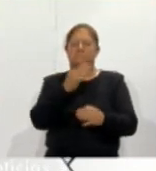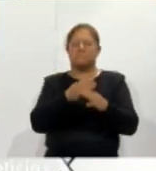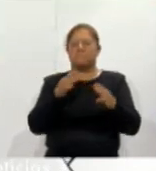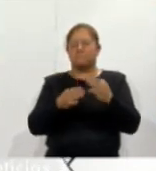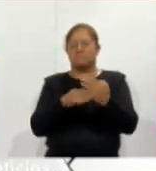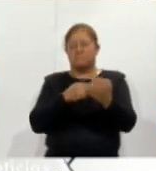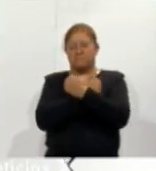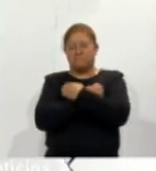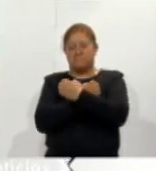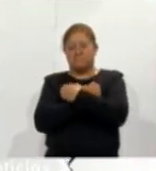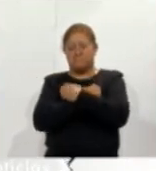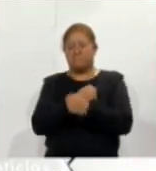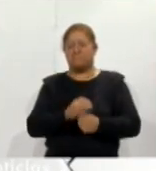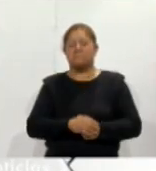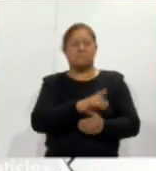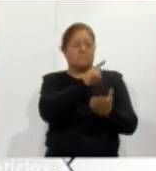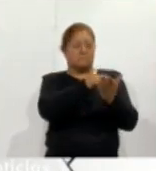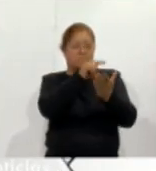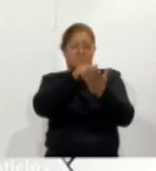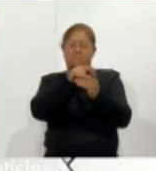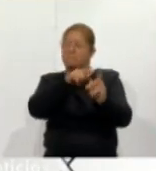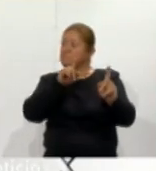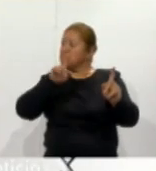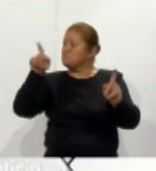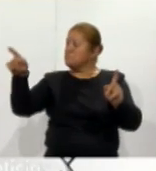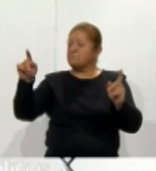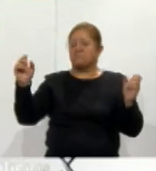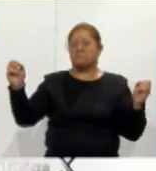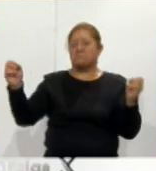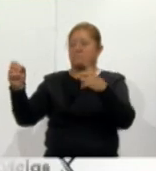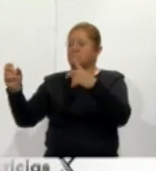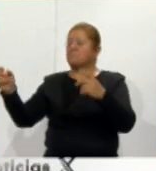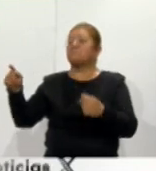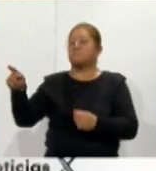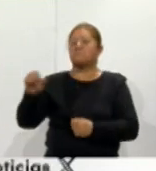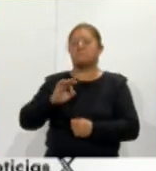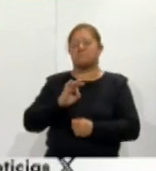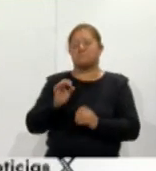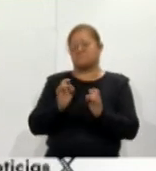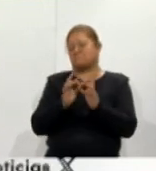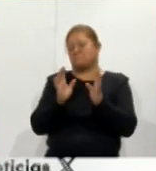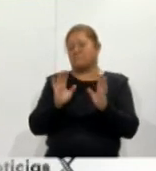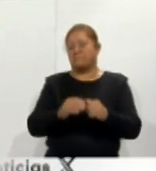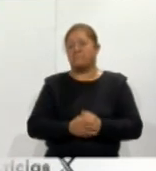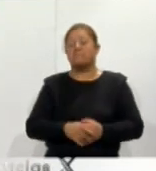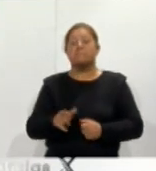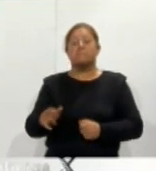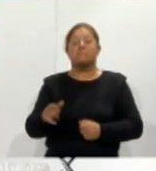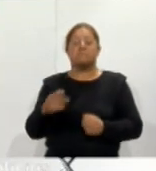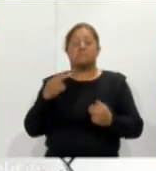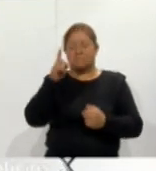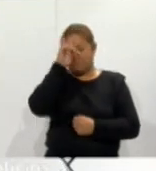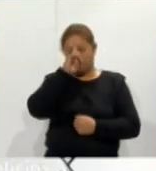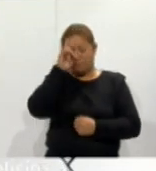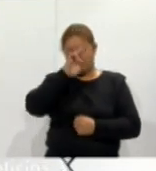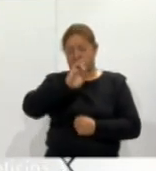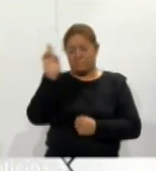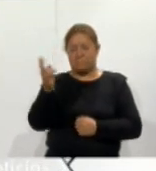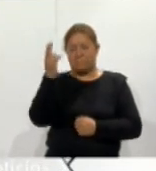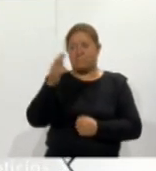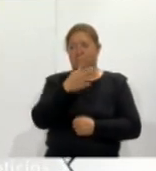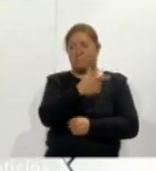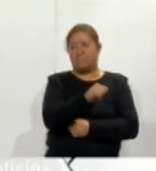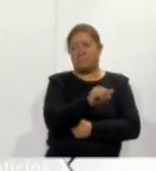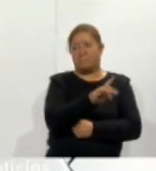educativos desde cualquier lugar y en cualquier momento para la asesora académica de la Universidad Pedagógica Nacional de Tlaxcala Gabriela